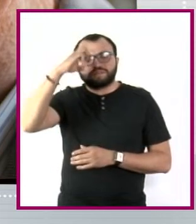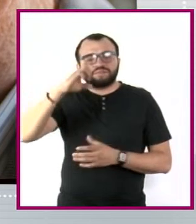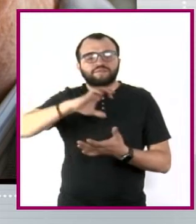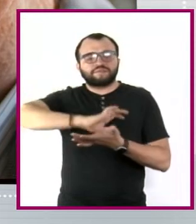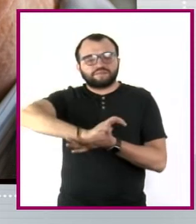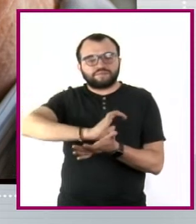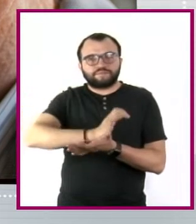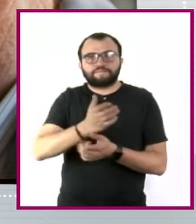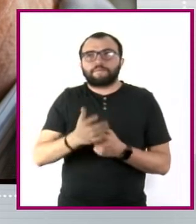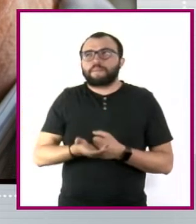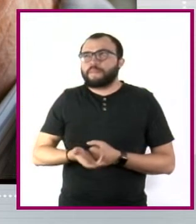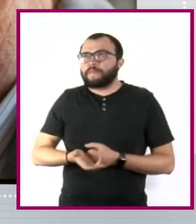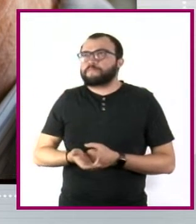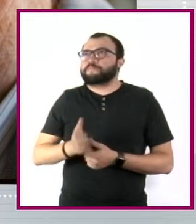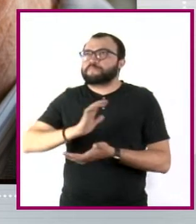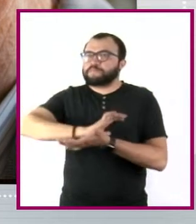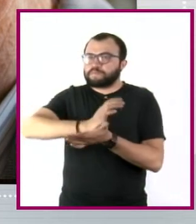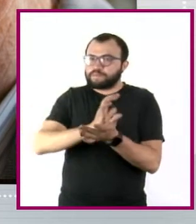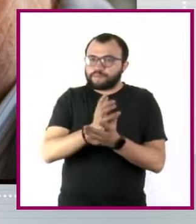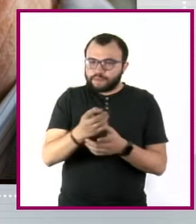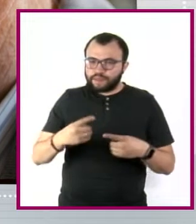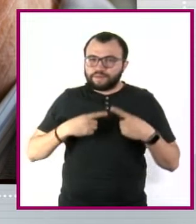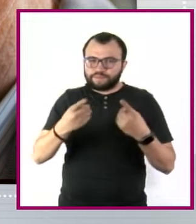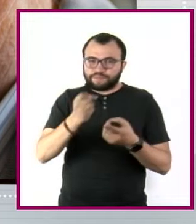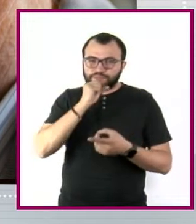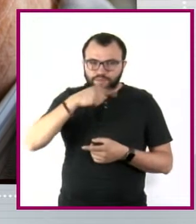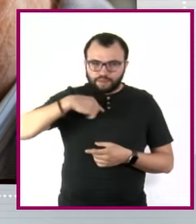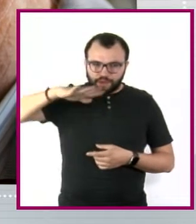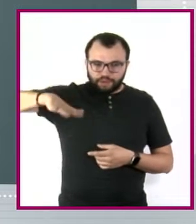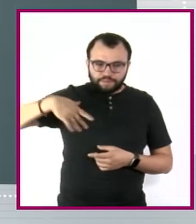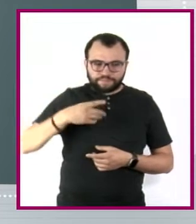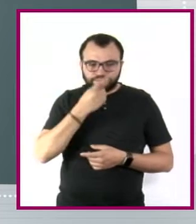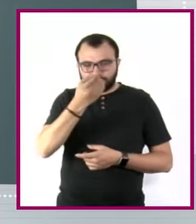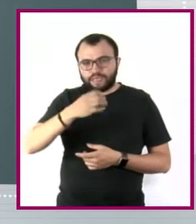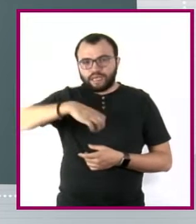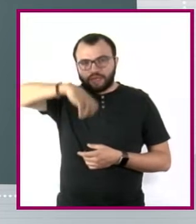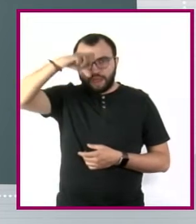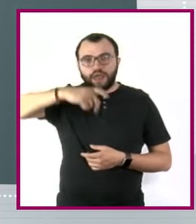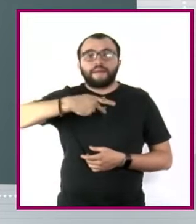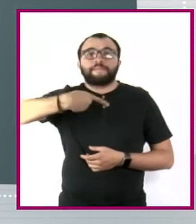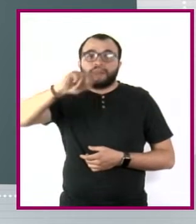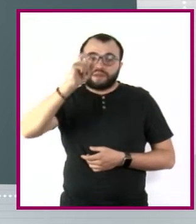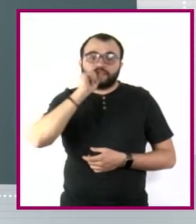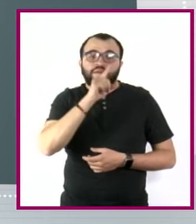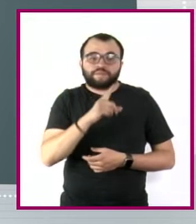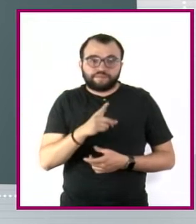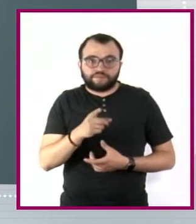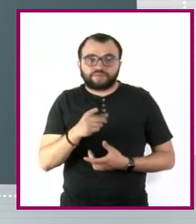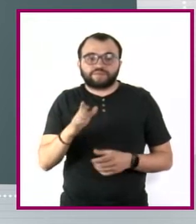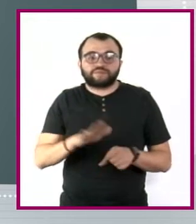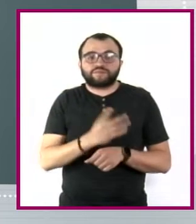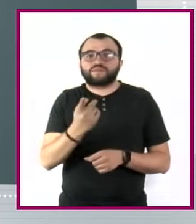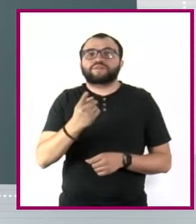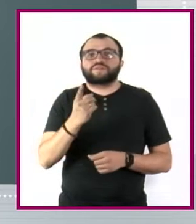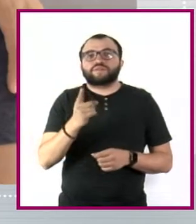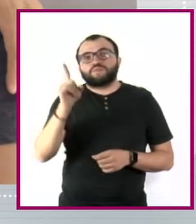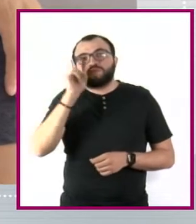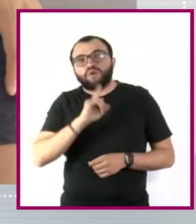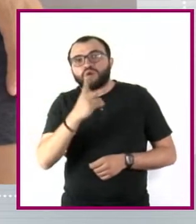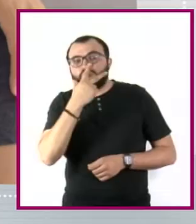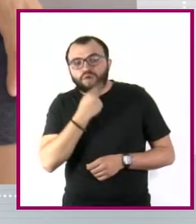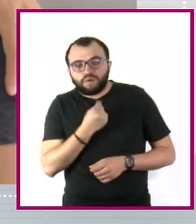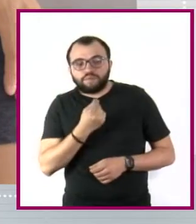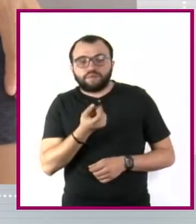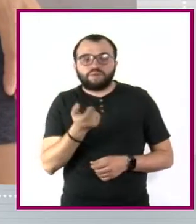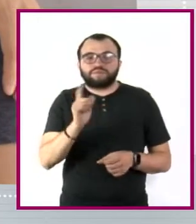La discriminación se da, como acabamos de comentar, por la edad, pero también se da por el género y se da por